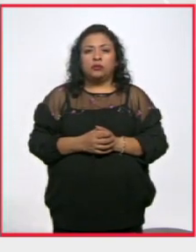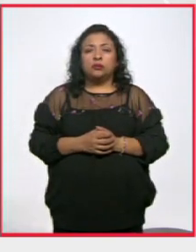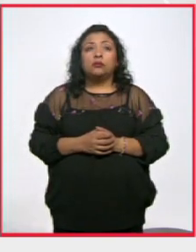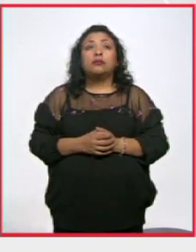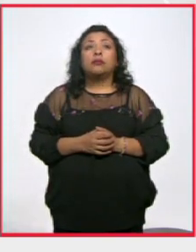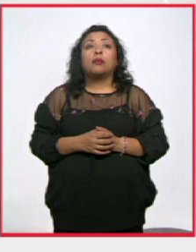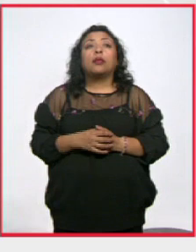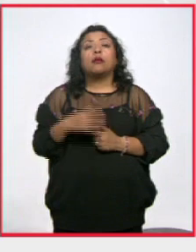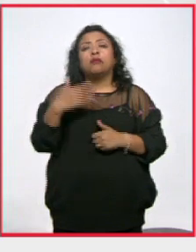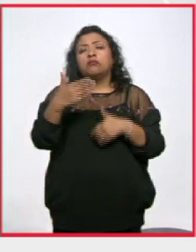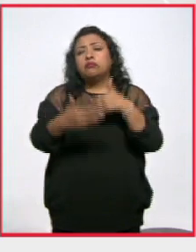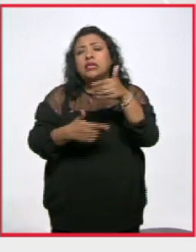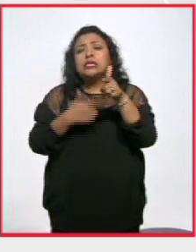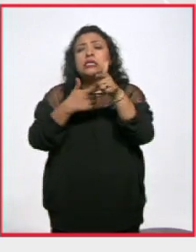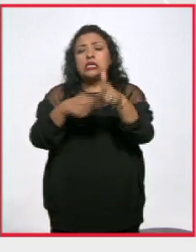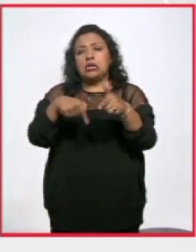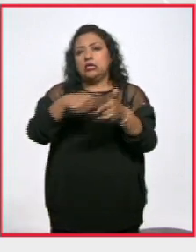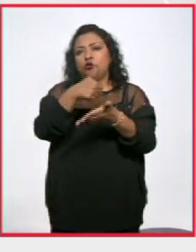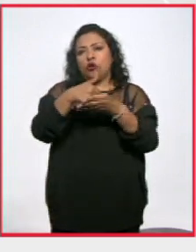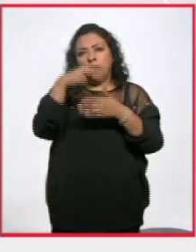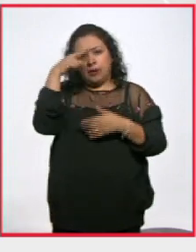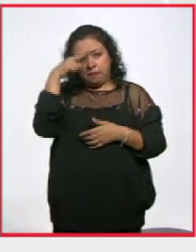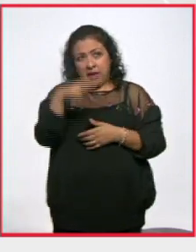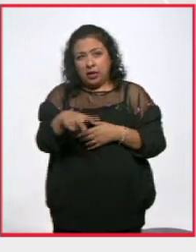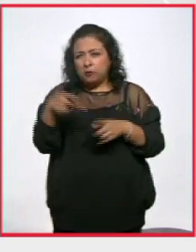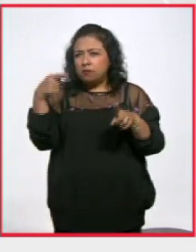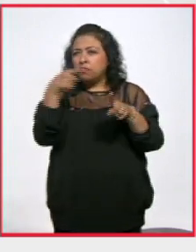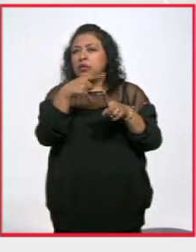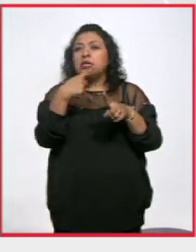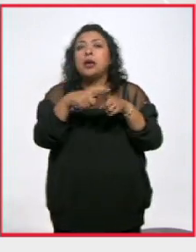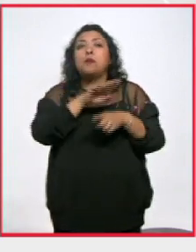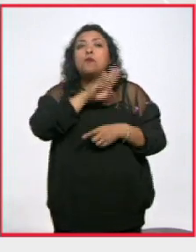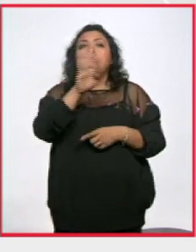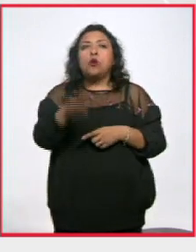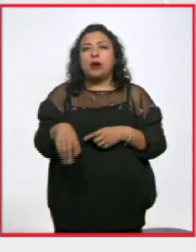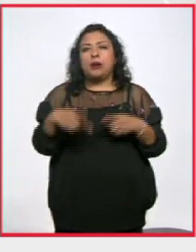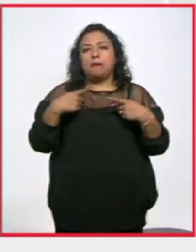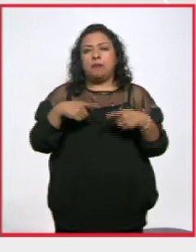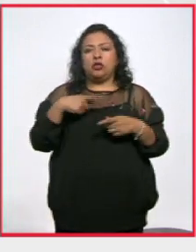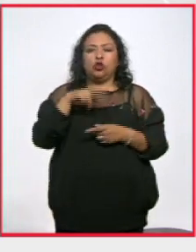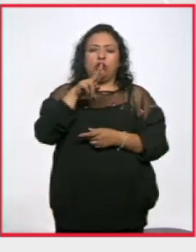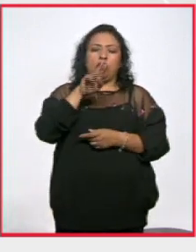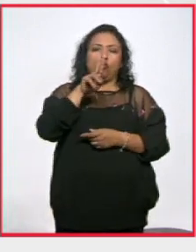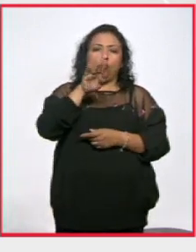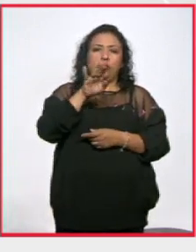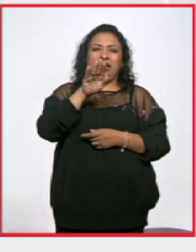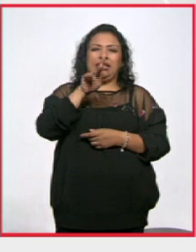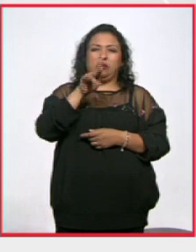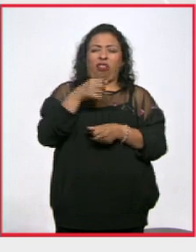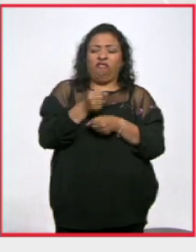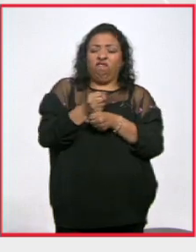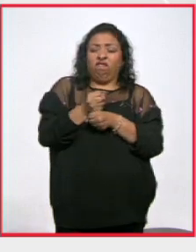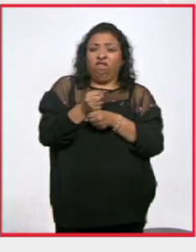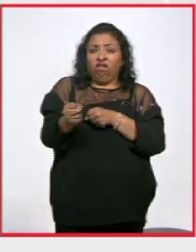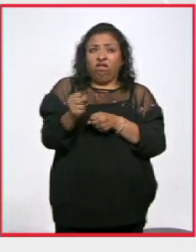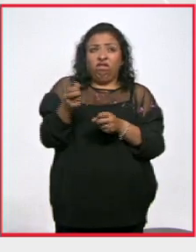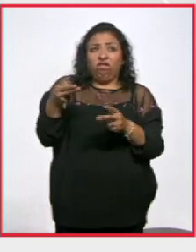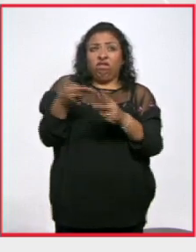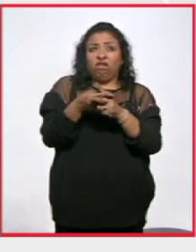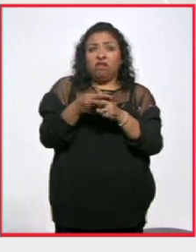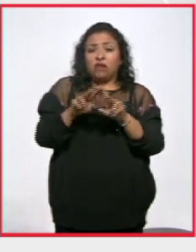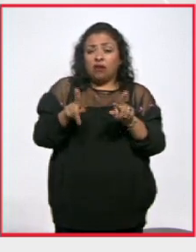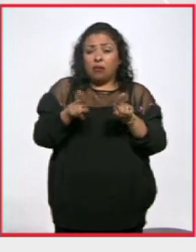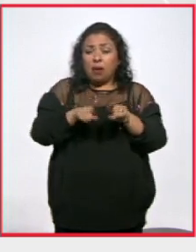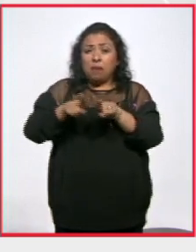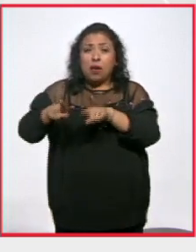El recorrido continúa por la Ciudad de México y hace énfasis en la muerte del fotoperiodista Rubén Espinosa, torturado y ultimado junto a otras